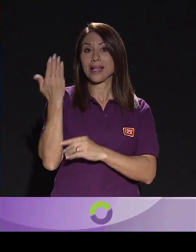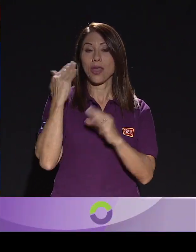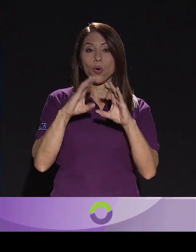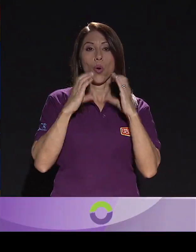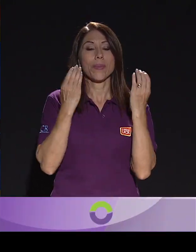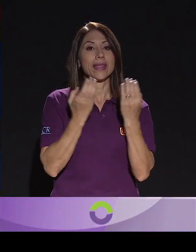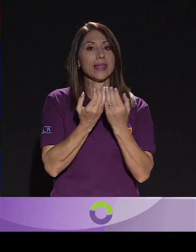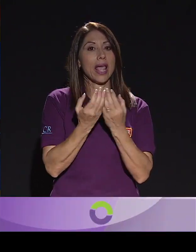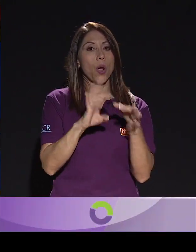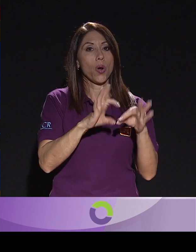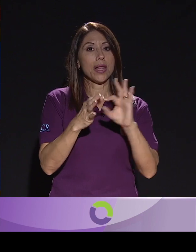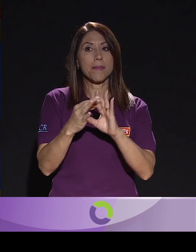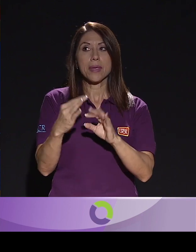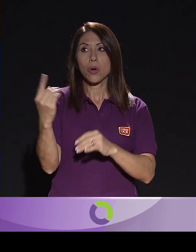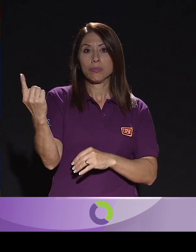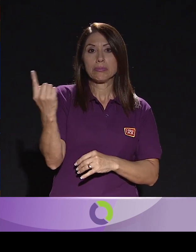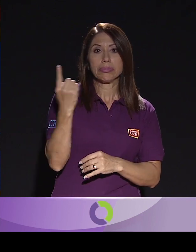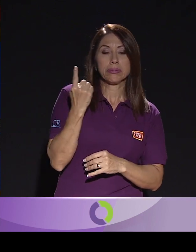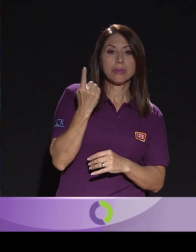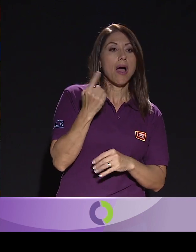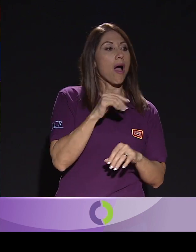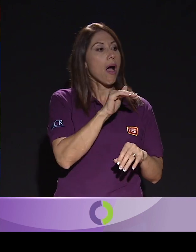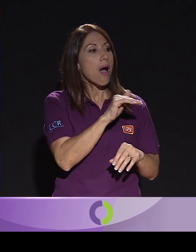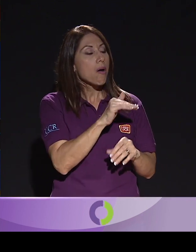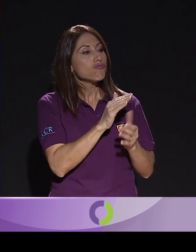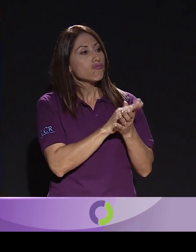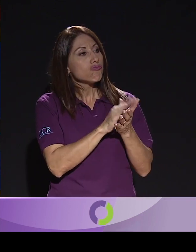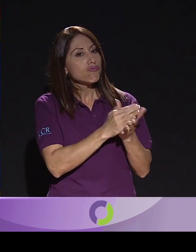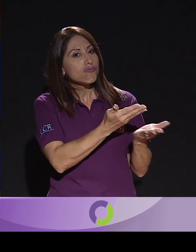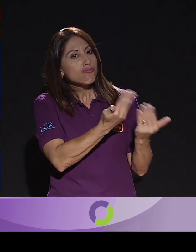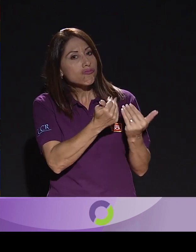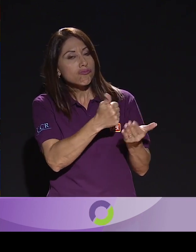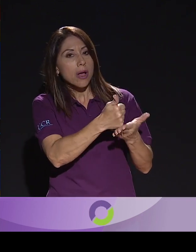solicitarme que les ayudara con este proyecto